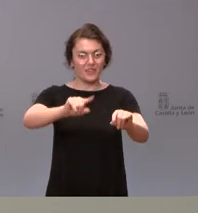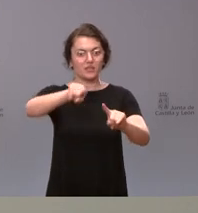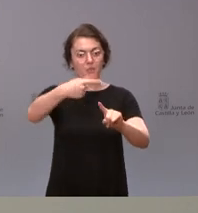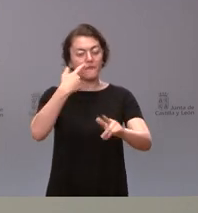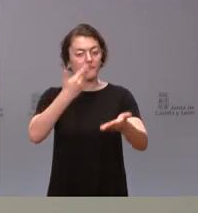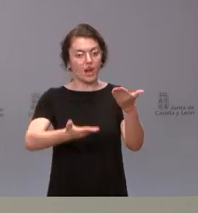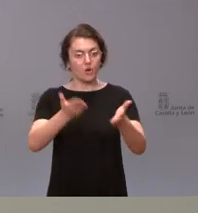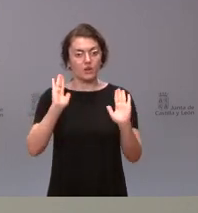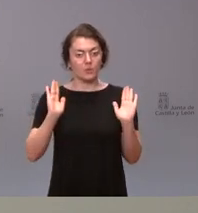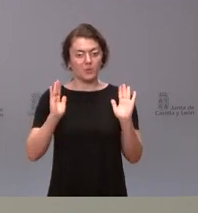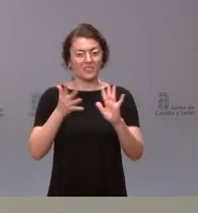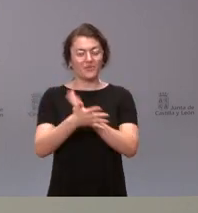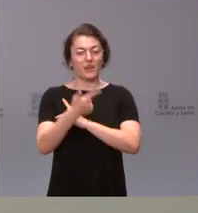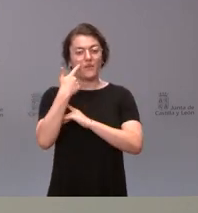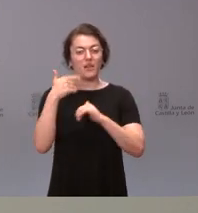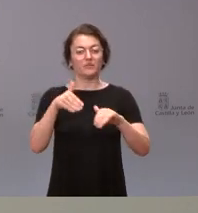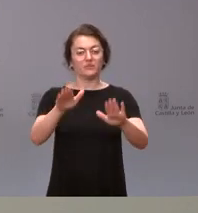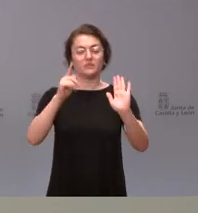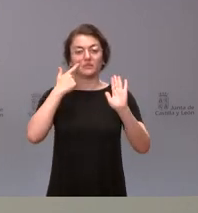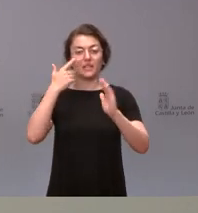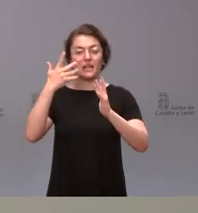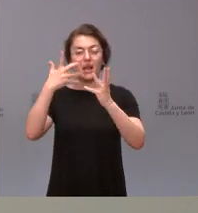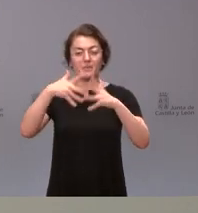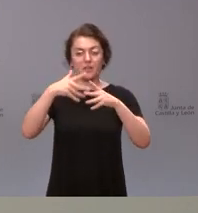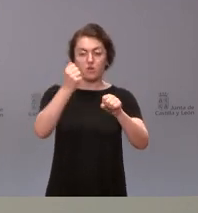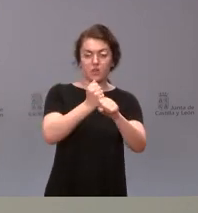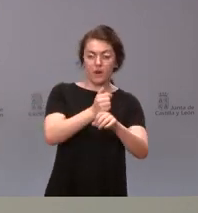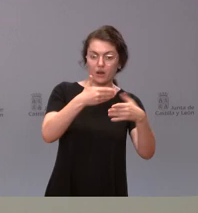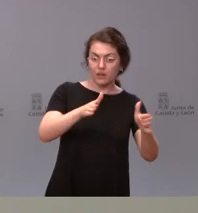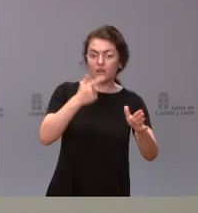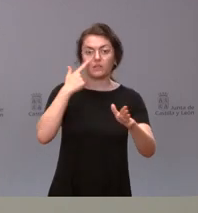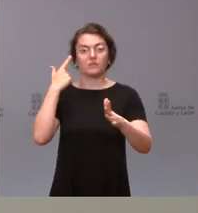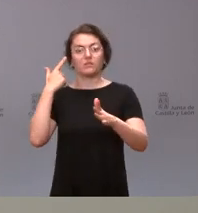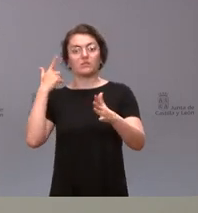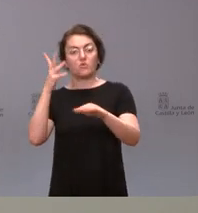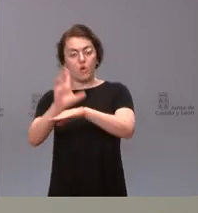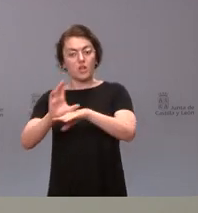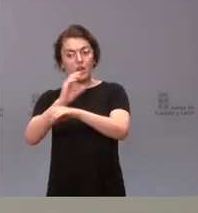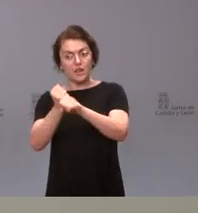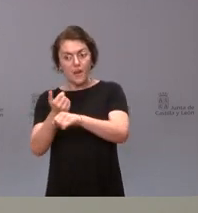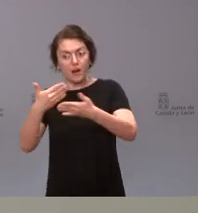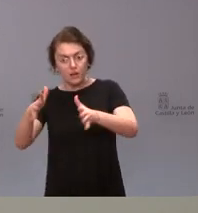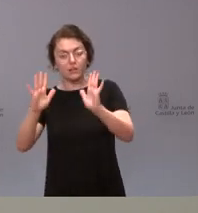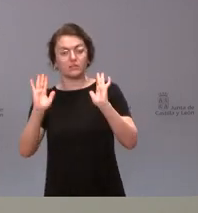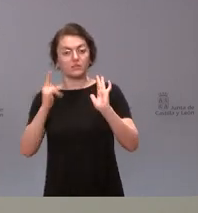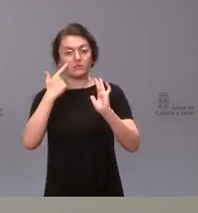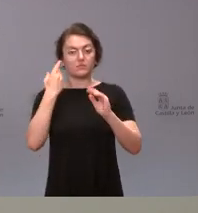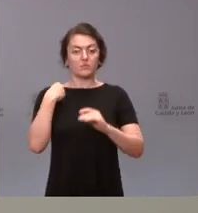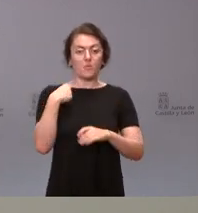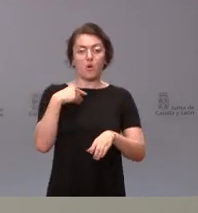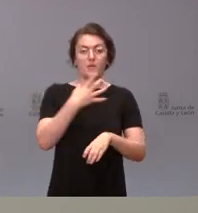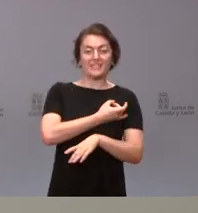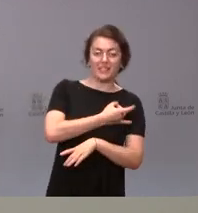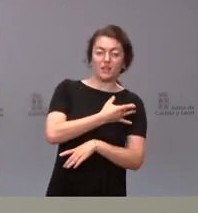dejemos trabajar a la Administración y dejemos trabajar a la Consejería y dejemos trabajar a los agentes del diálogo social que tienen